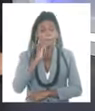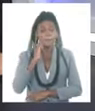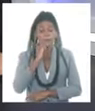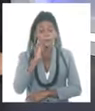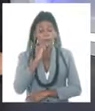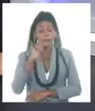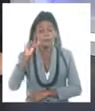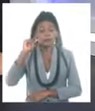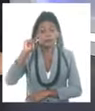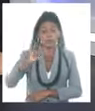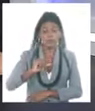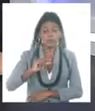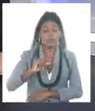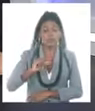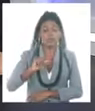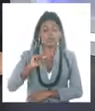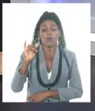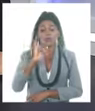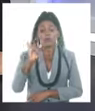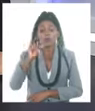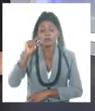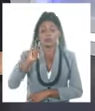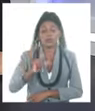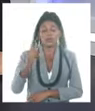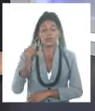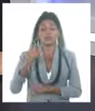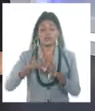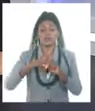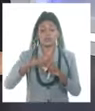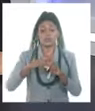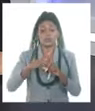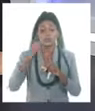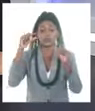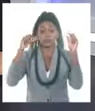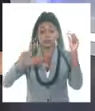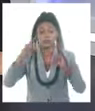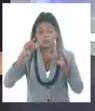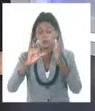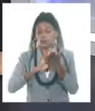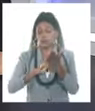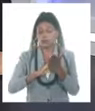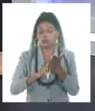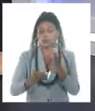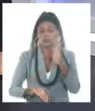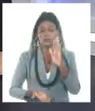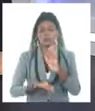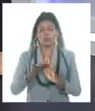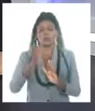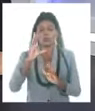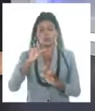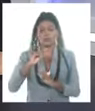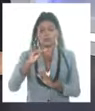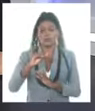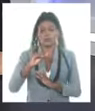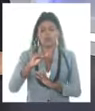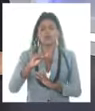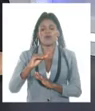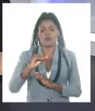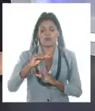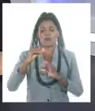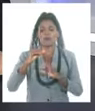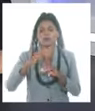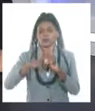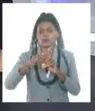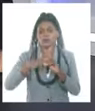ascenso de las temperaturas y una disminución de la precipitación. Bueno, para el ascenso de las temperaturas ya estamos preparados